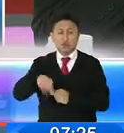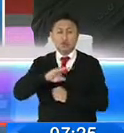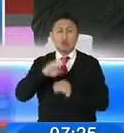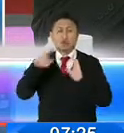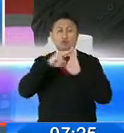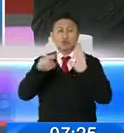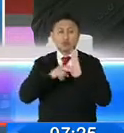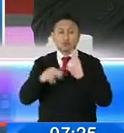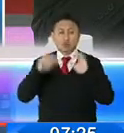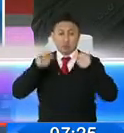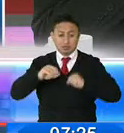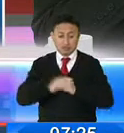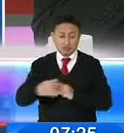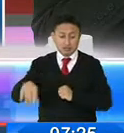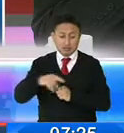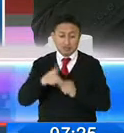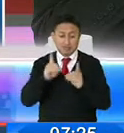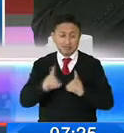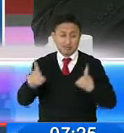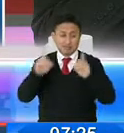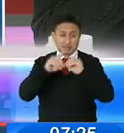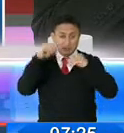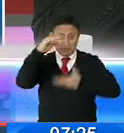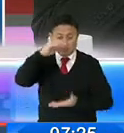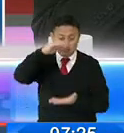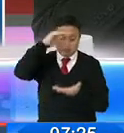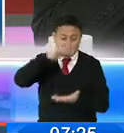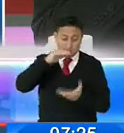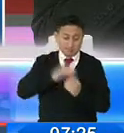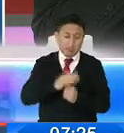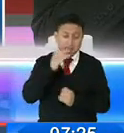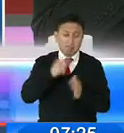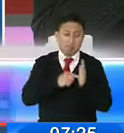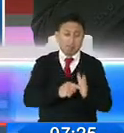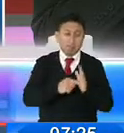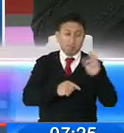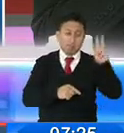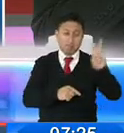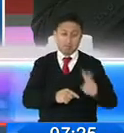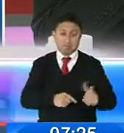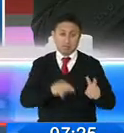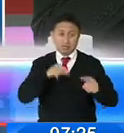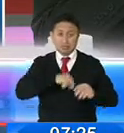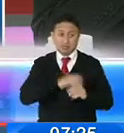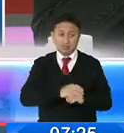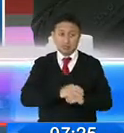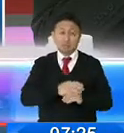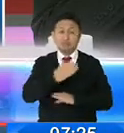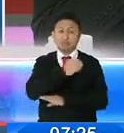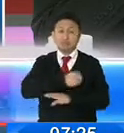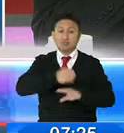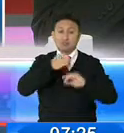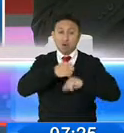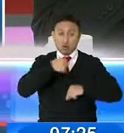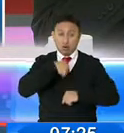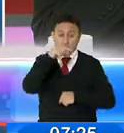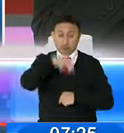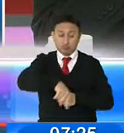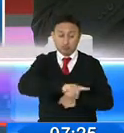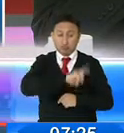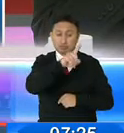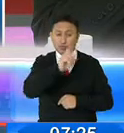aplicando ya a los números que tenemos, se establece que por ejemplo el día viernes que estaba en la provincia del Oro y que me hacían la pregunta